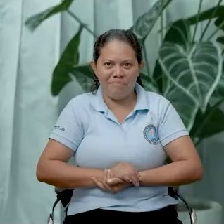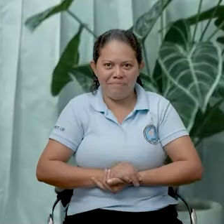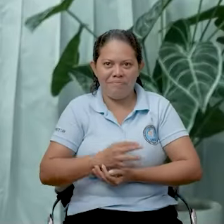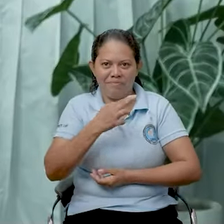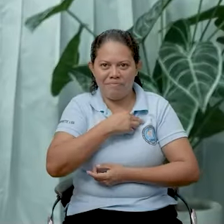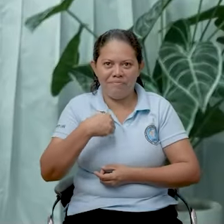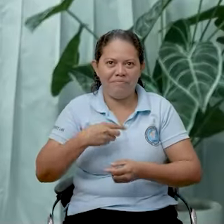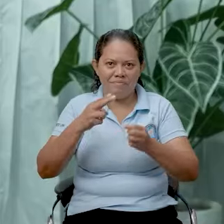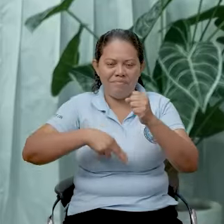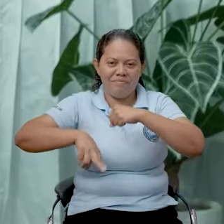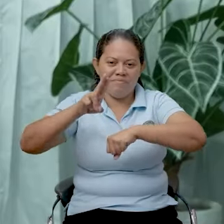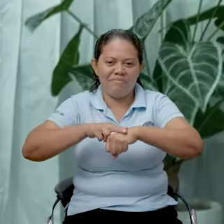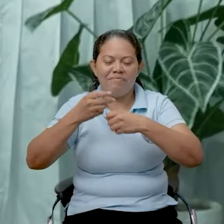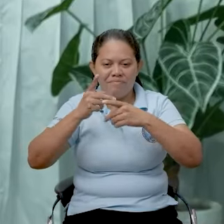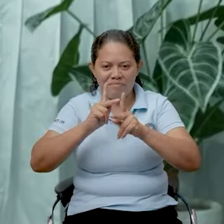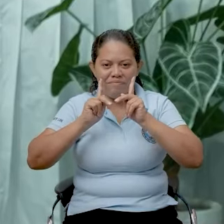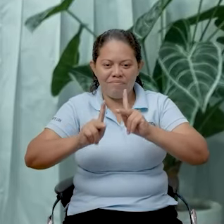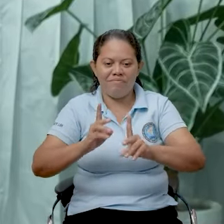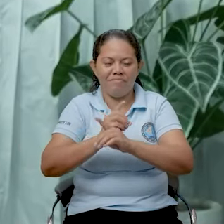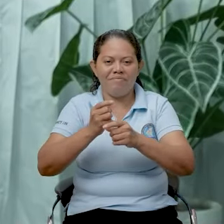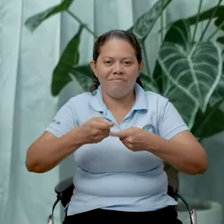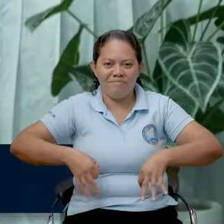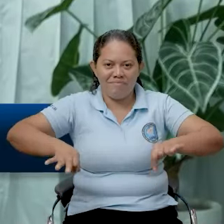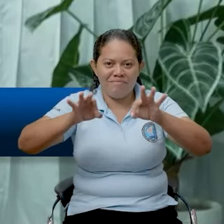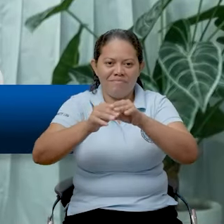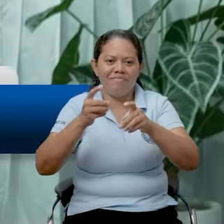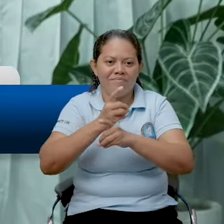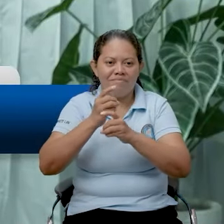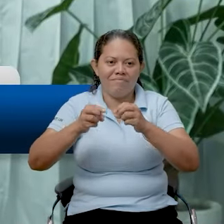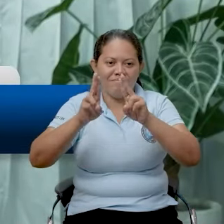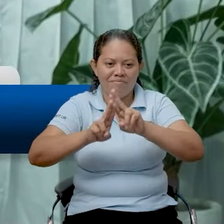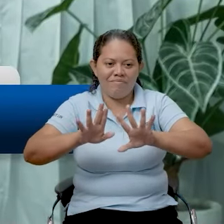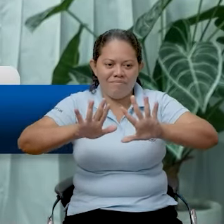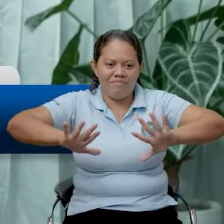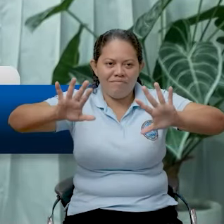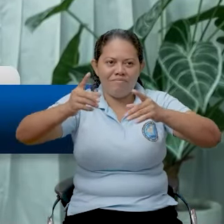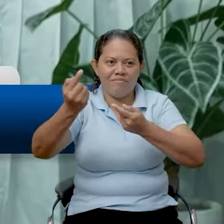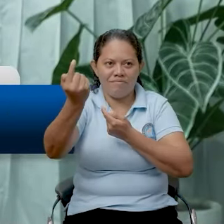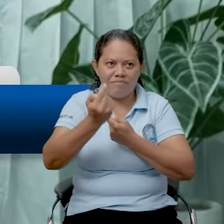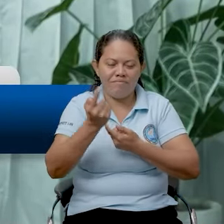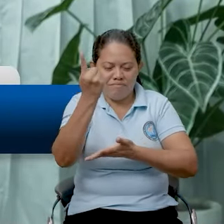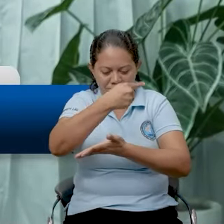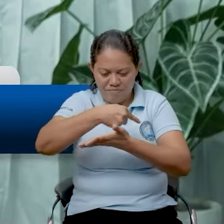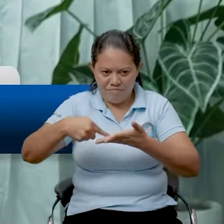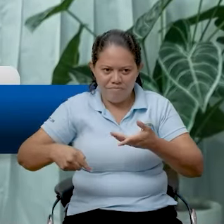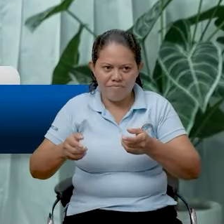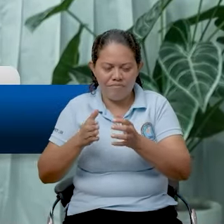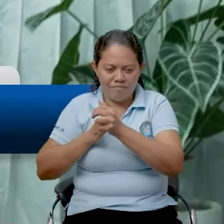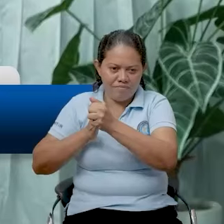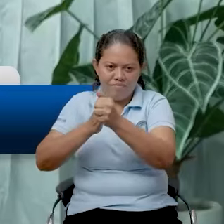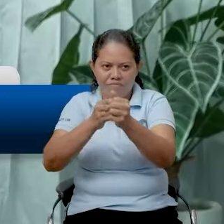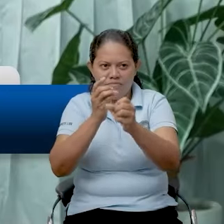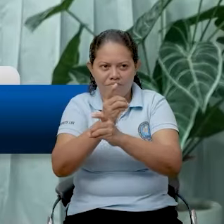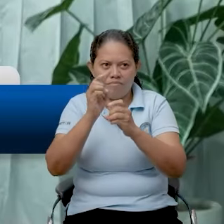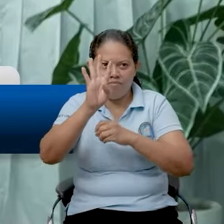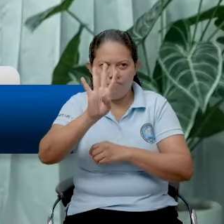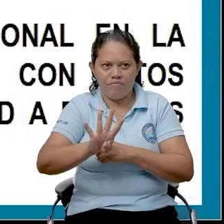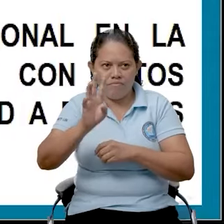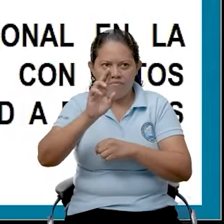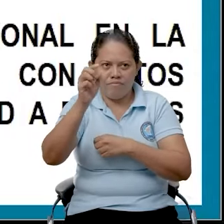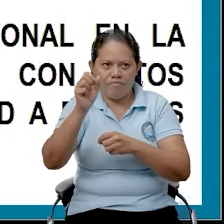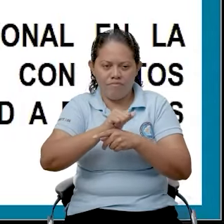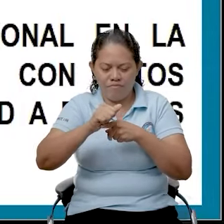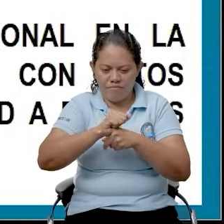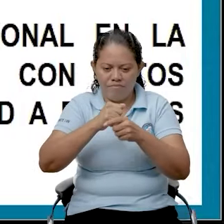El Sistema Nacional para la Prevención, Mitigación y Atención de Desastres presentó esta semana la Guía de Organización del Cuarto y